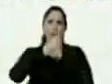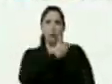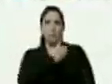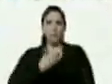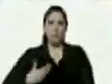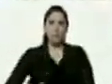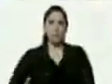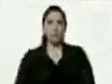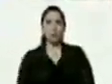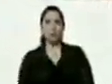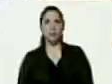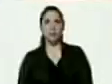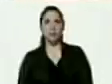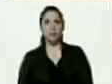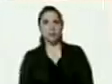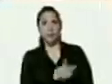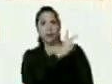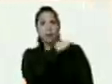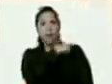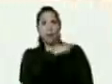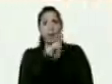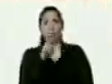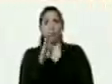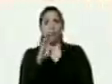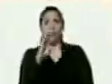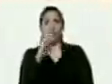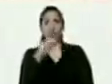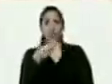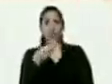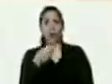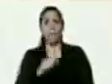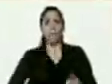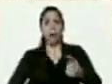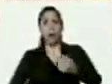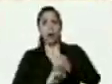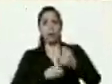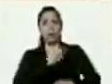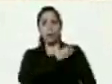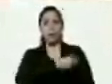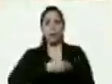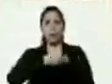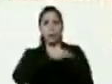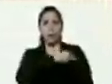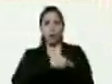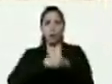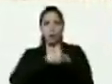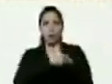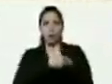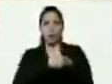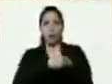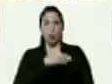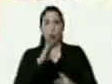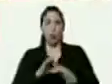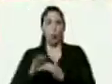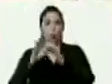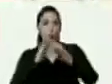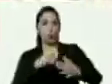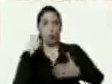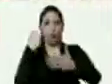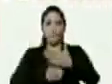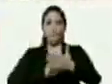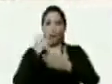soy jefa de VCH de la base de misiones Acacias 1 Unidad lucha batalla de victoria